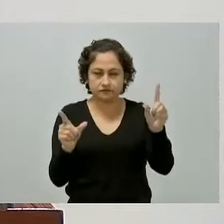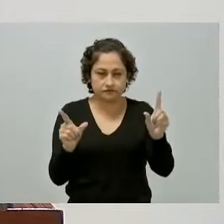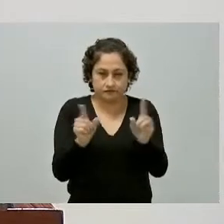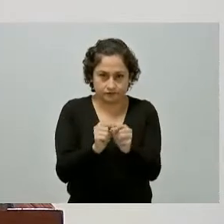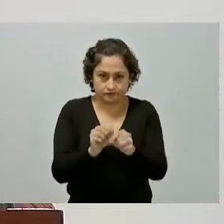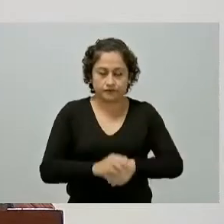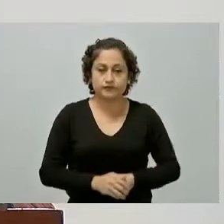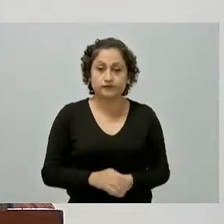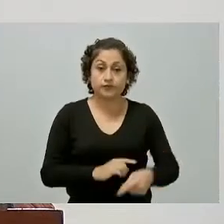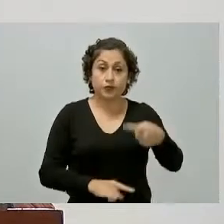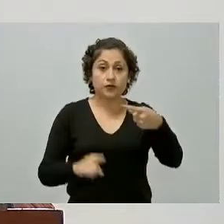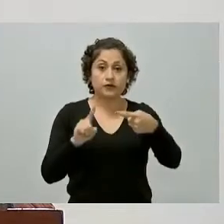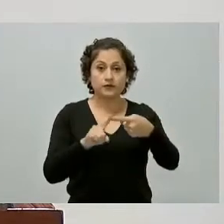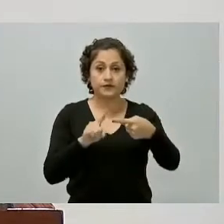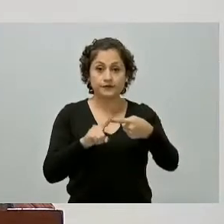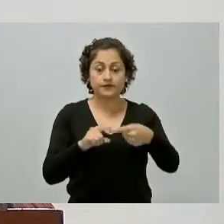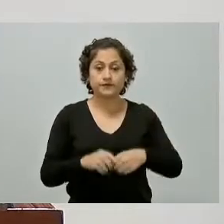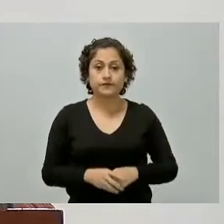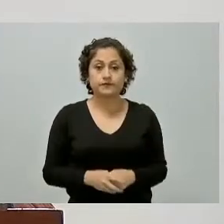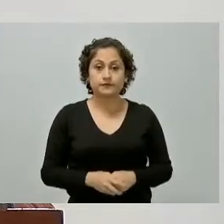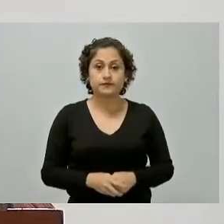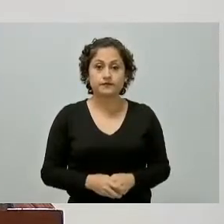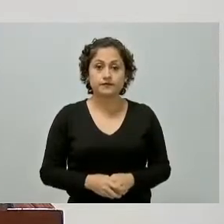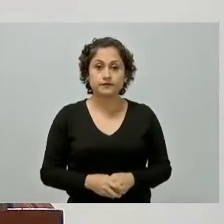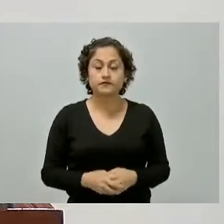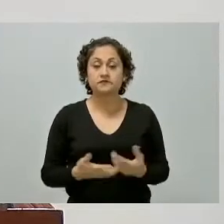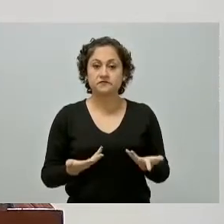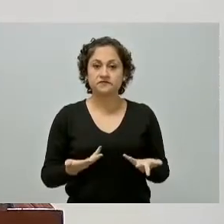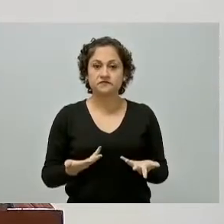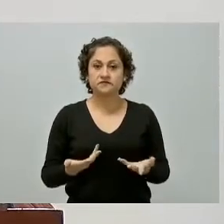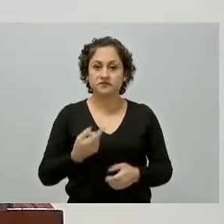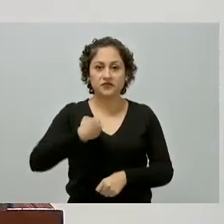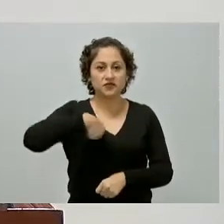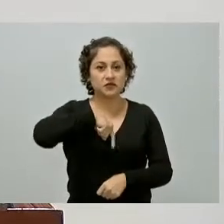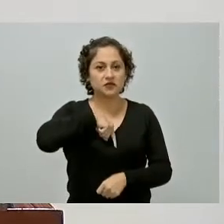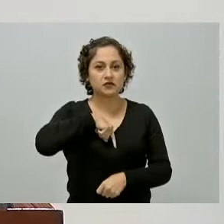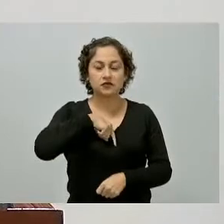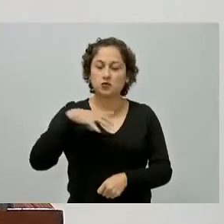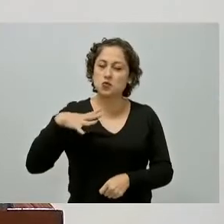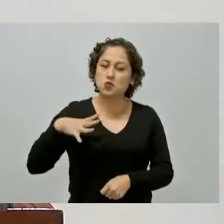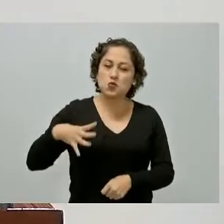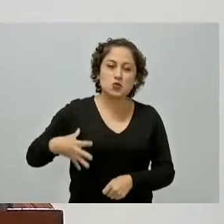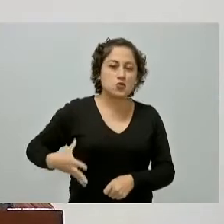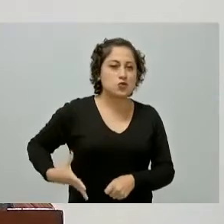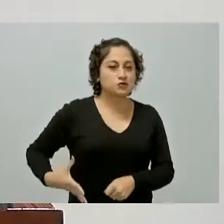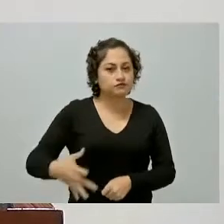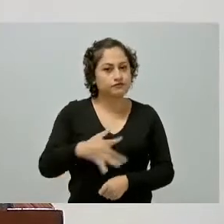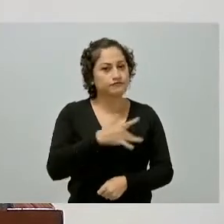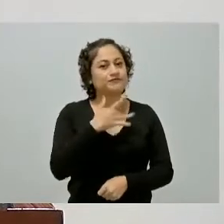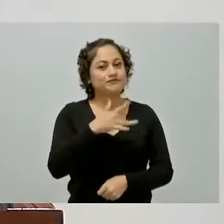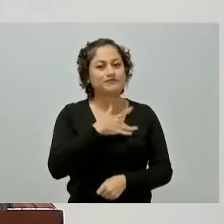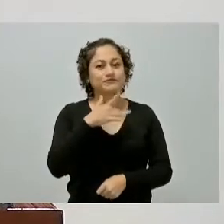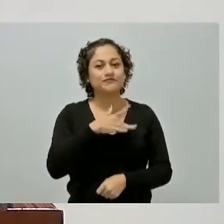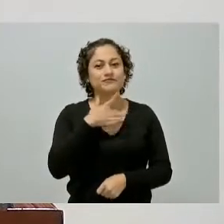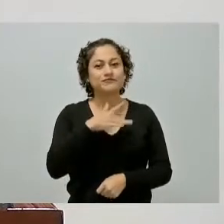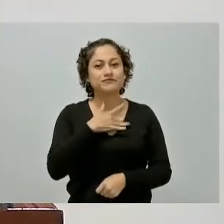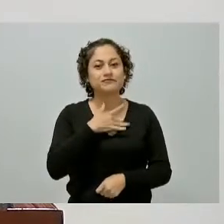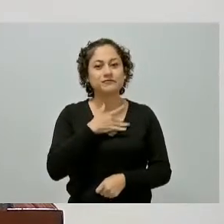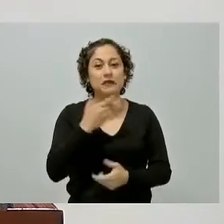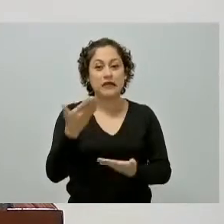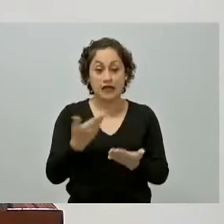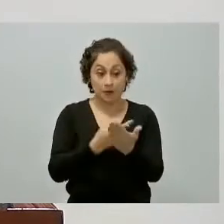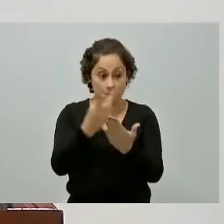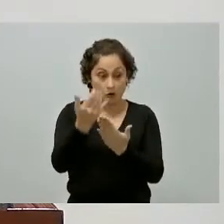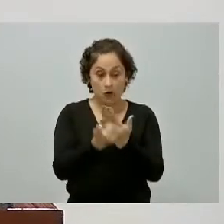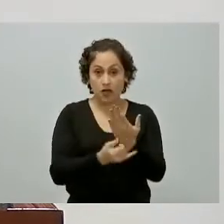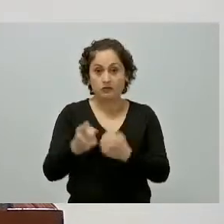la primera es que nos sentimos muy orgullosos del proyecto que encabeza el presidente Andrés Manuel